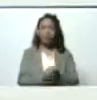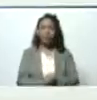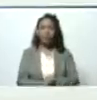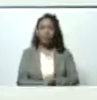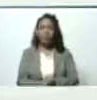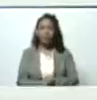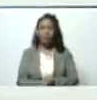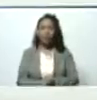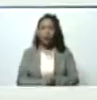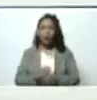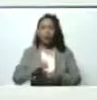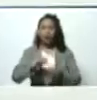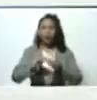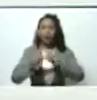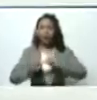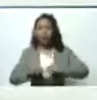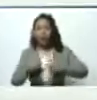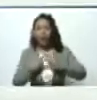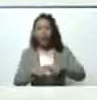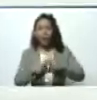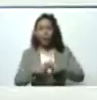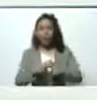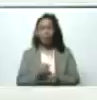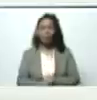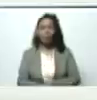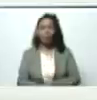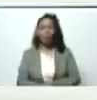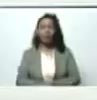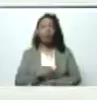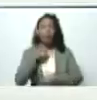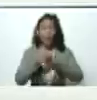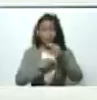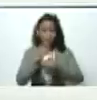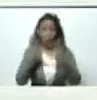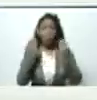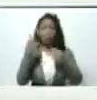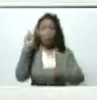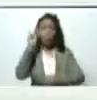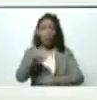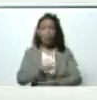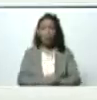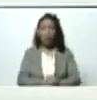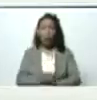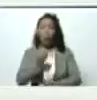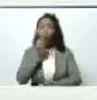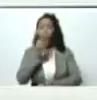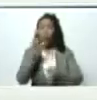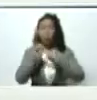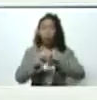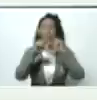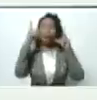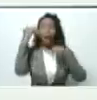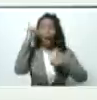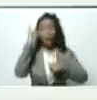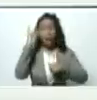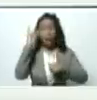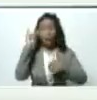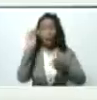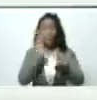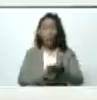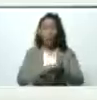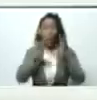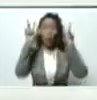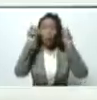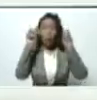mecanización y los implementos se está haciendo bastante también buenas sorpresas hay de la aplicación de